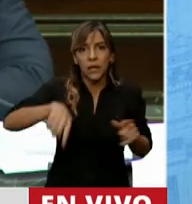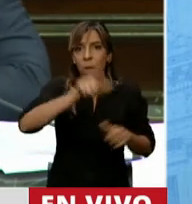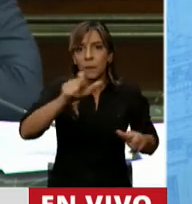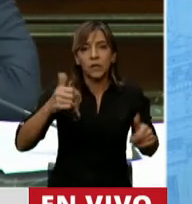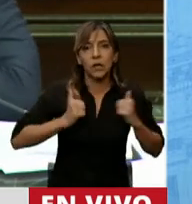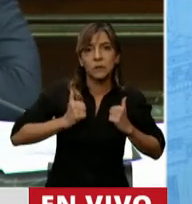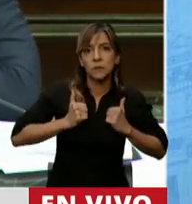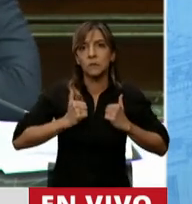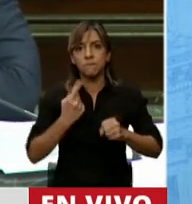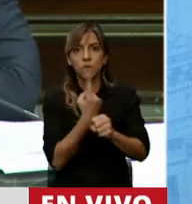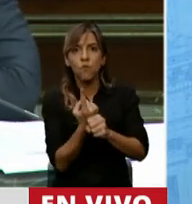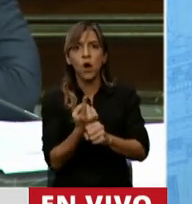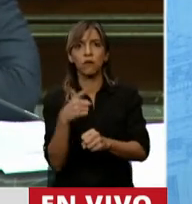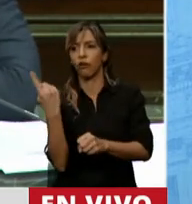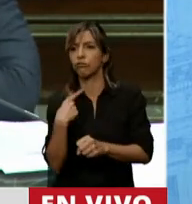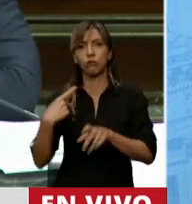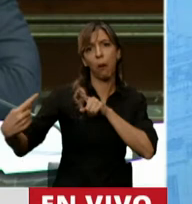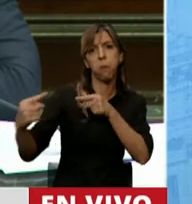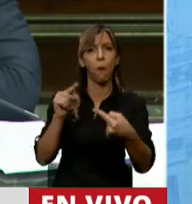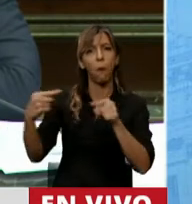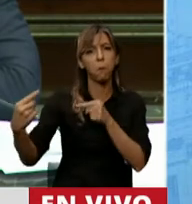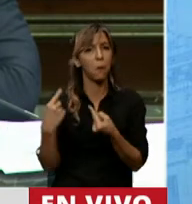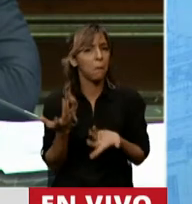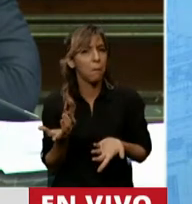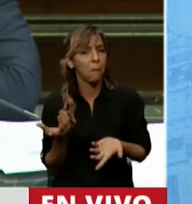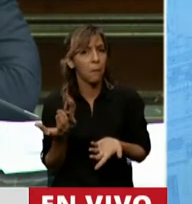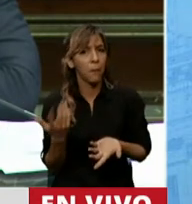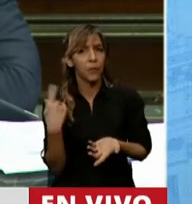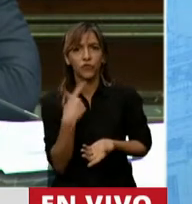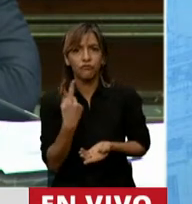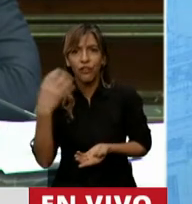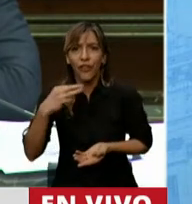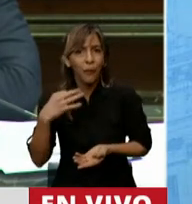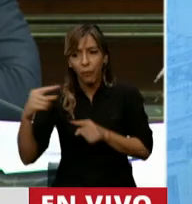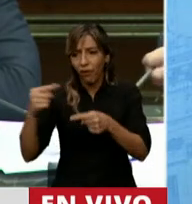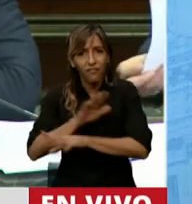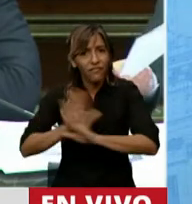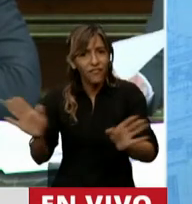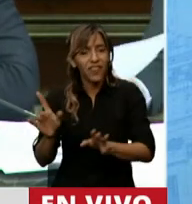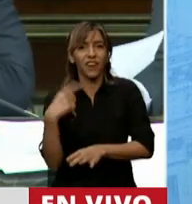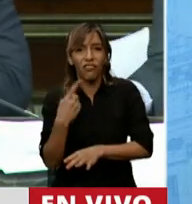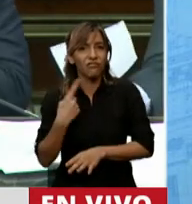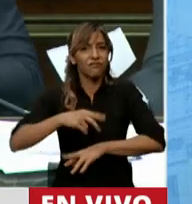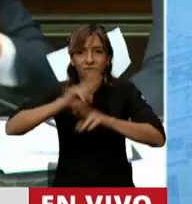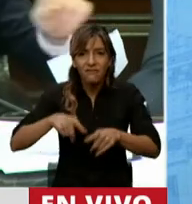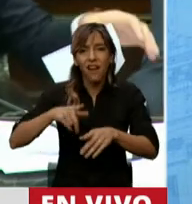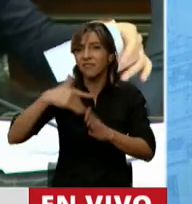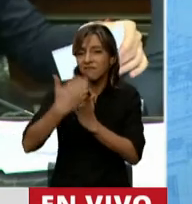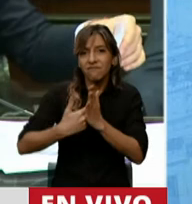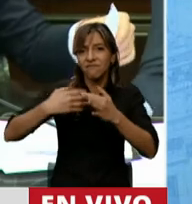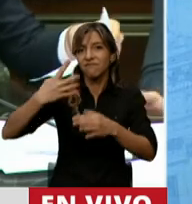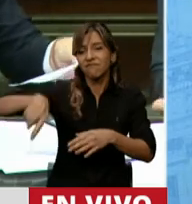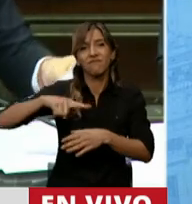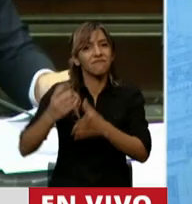a que sigamos peleando en lugar de construir esas políticas que realmente necesitamos para hacer nuestro camino al desarrollo. Entonces